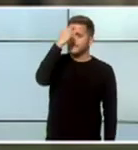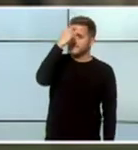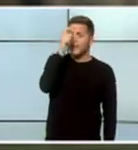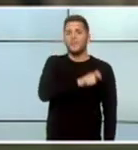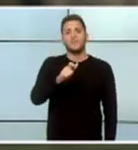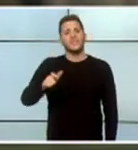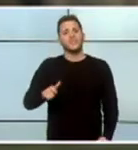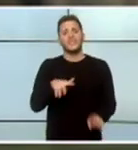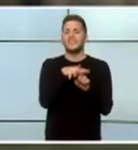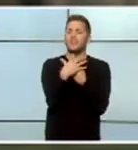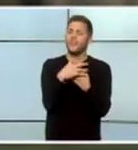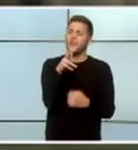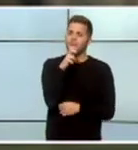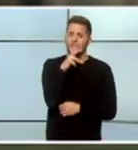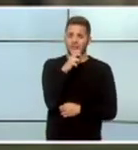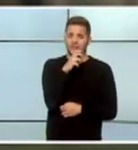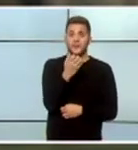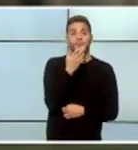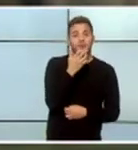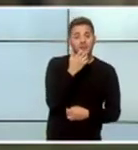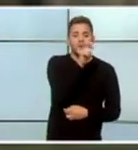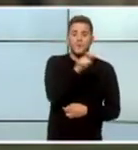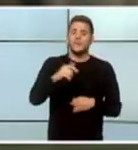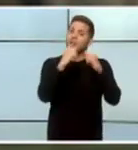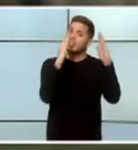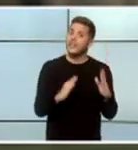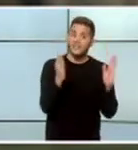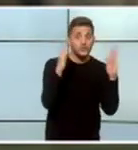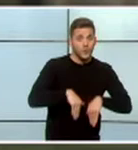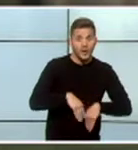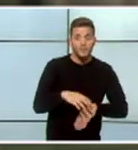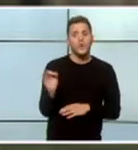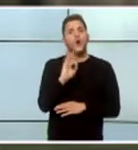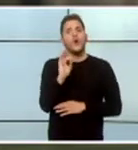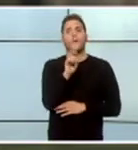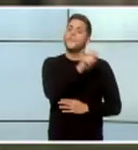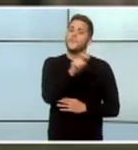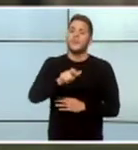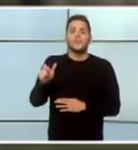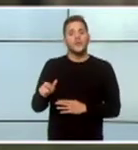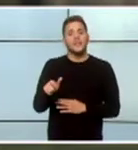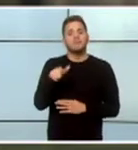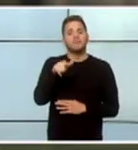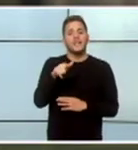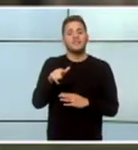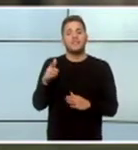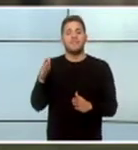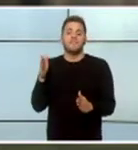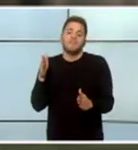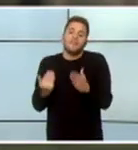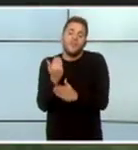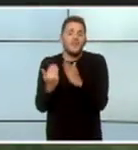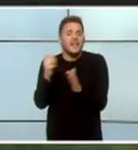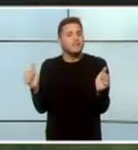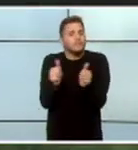pasa... ...como... ...las personas sin hogar... ...y aquellos... ...que no tienen... ...con quien compartir estos